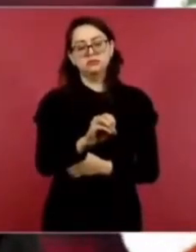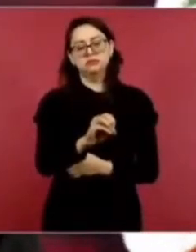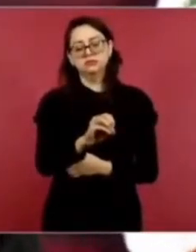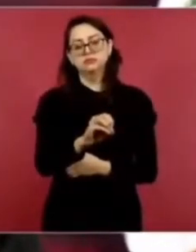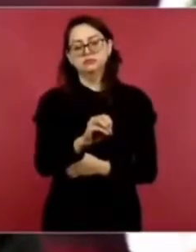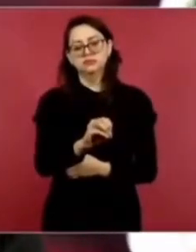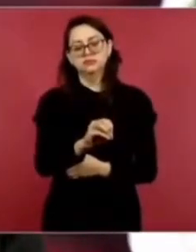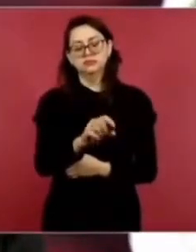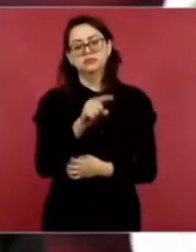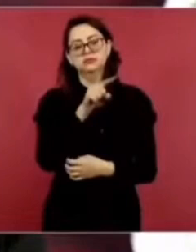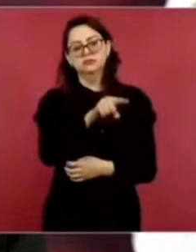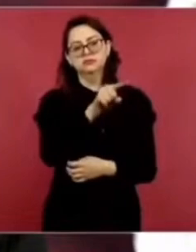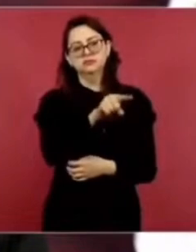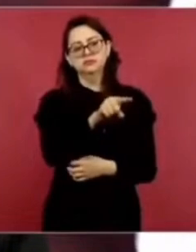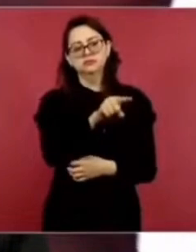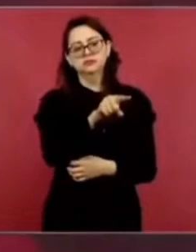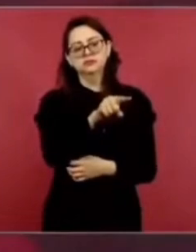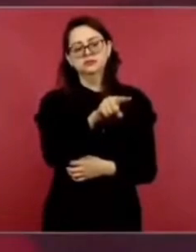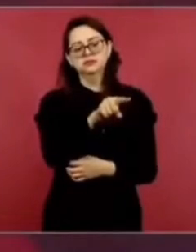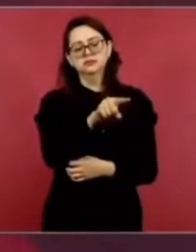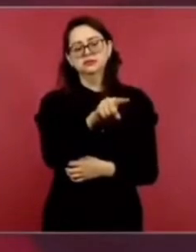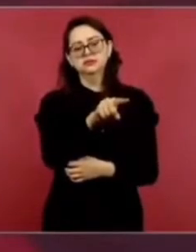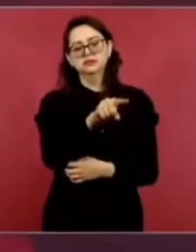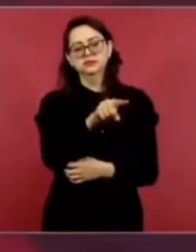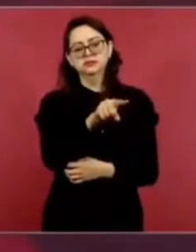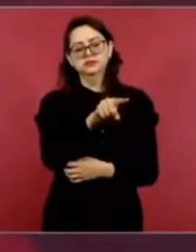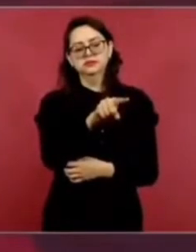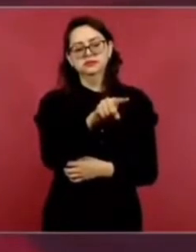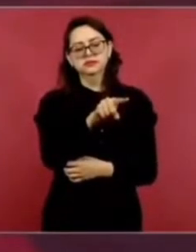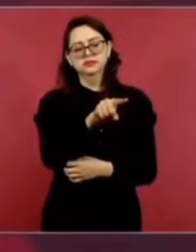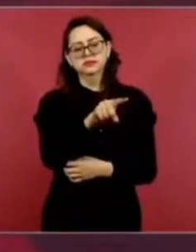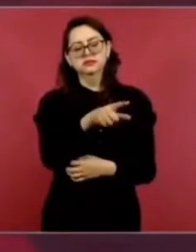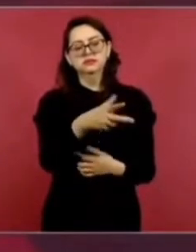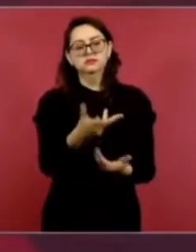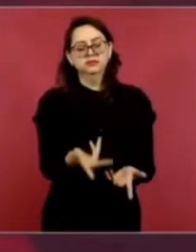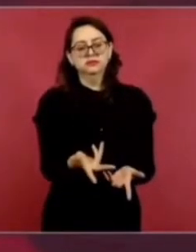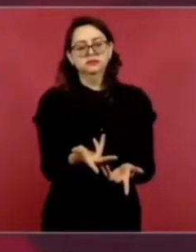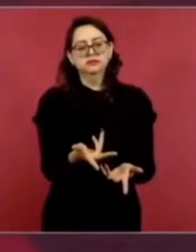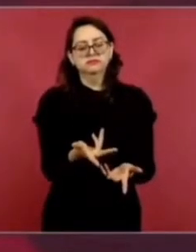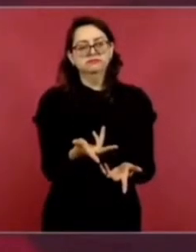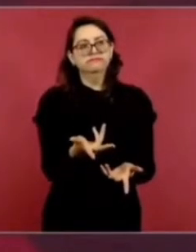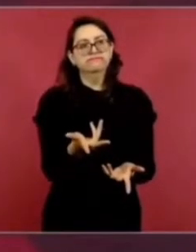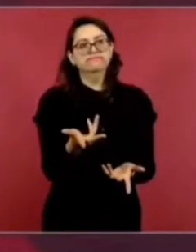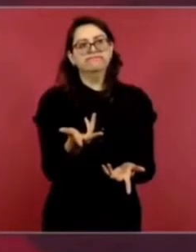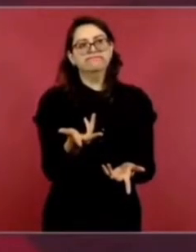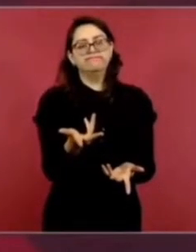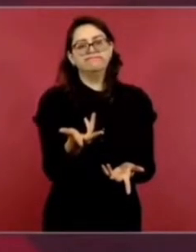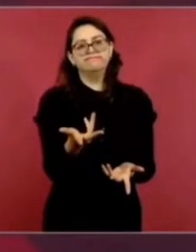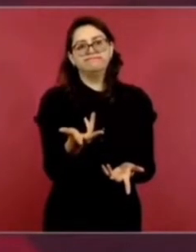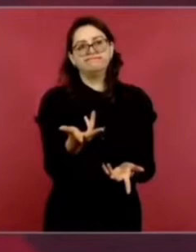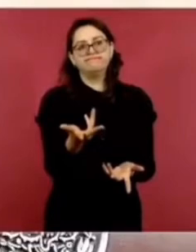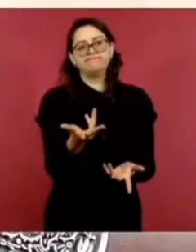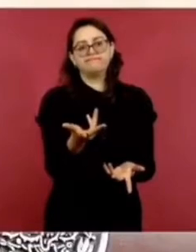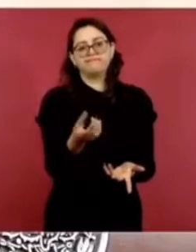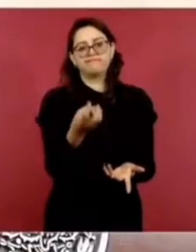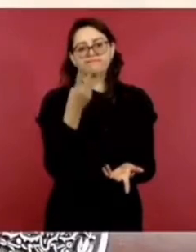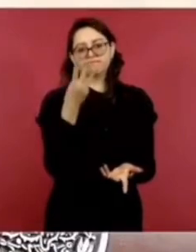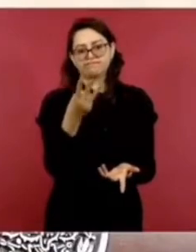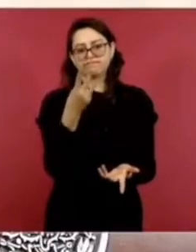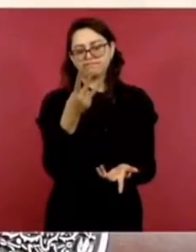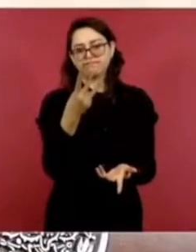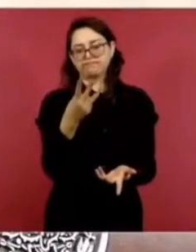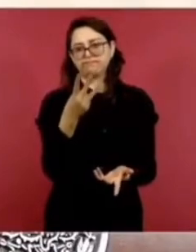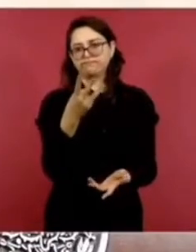Este, porque se han llevado a cabo como tres acciones